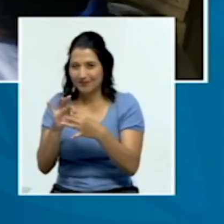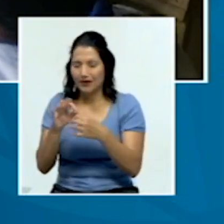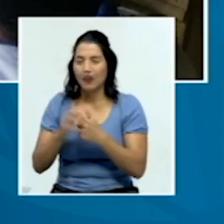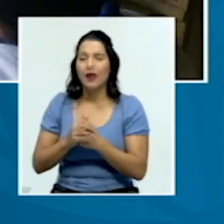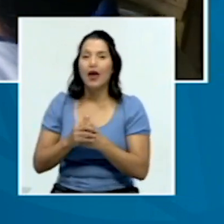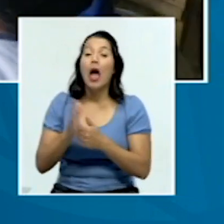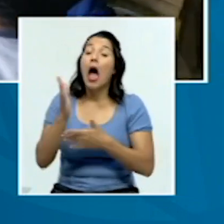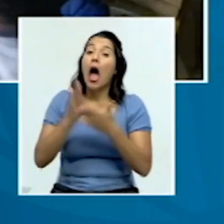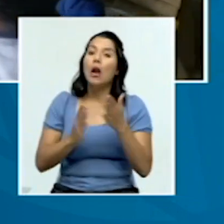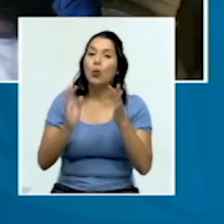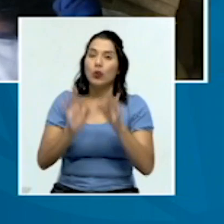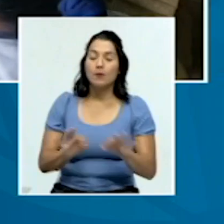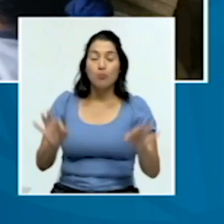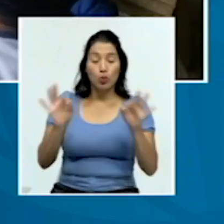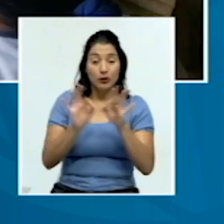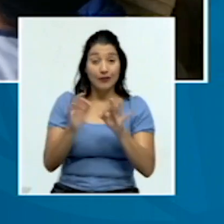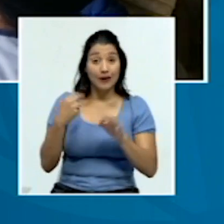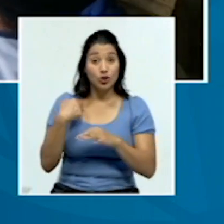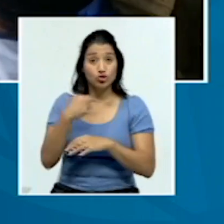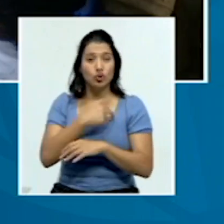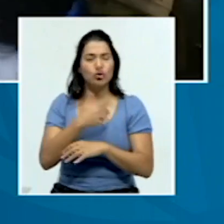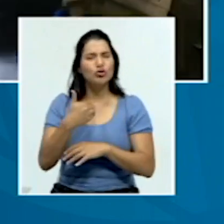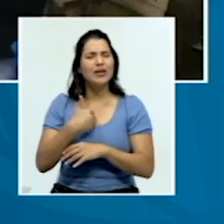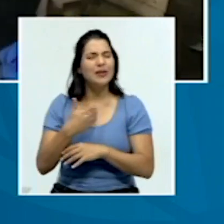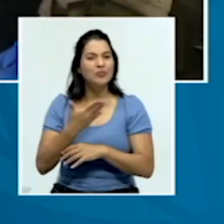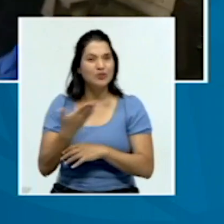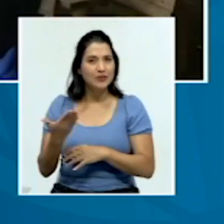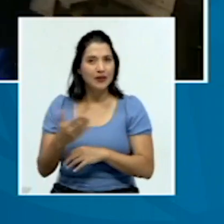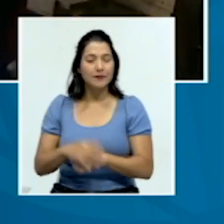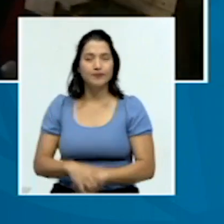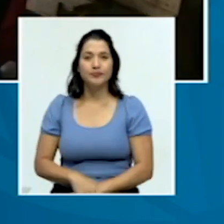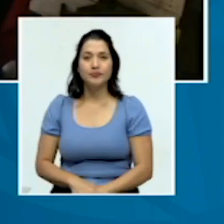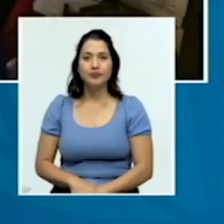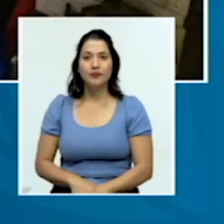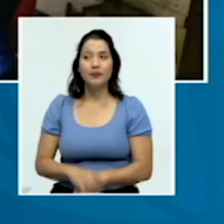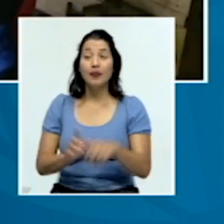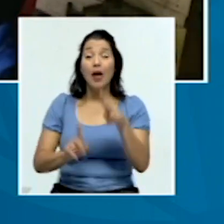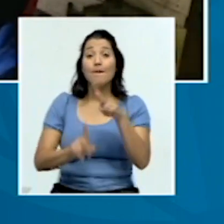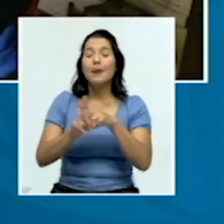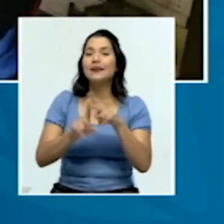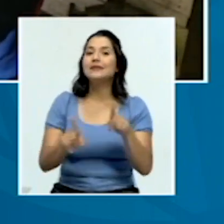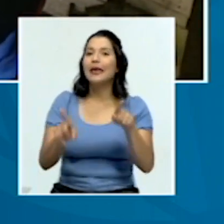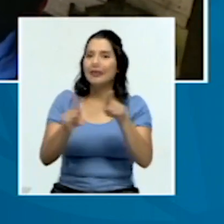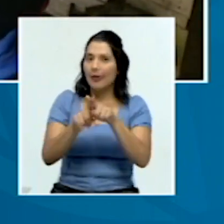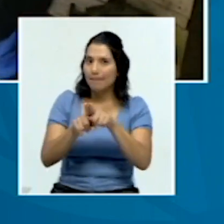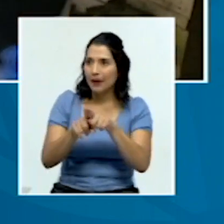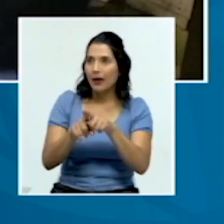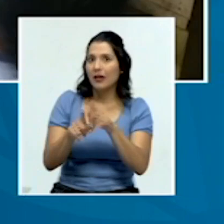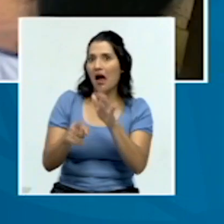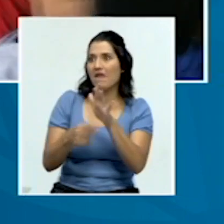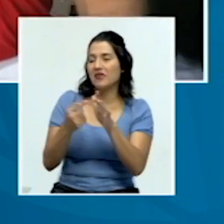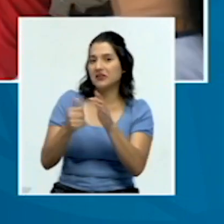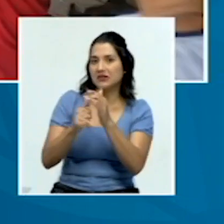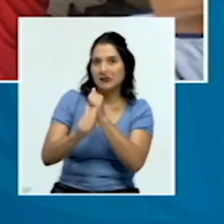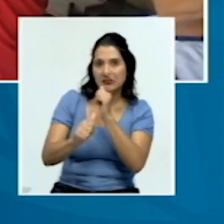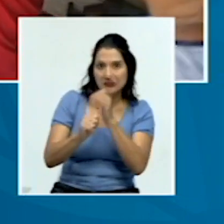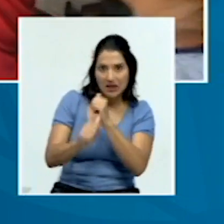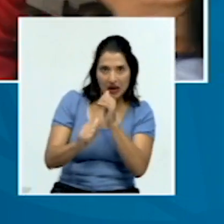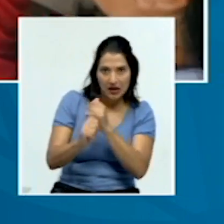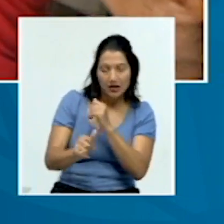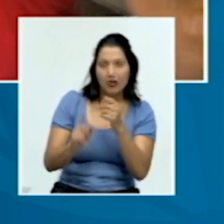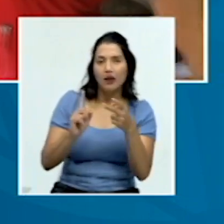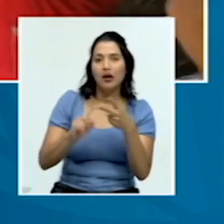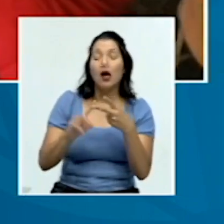importantes que hemos tenido, pues, aparecen también cuadros de diarrea, aparecen